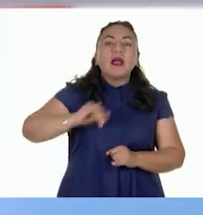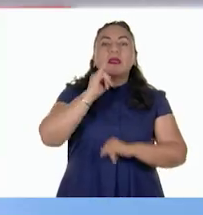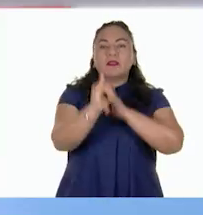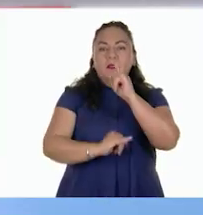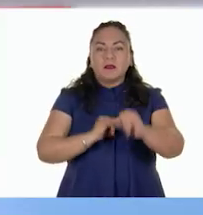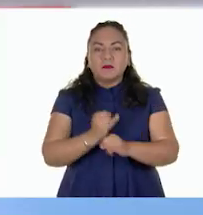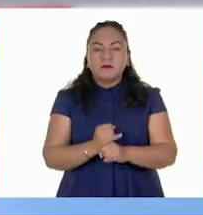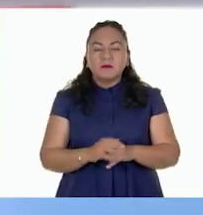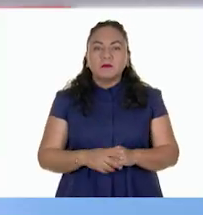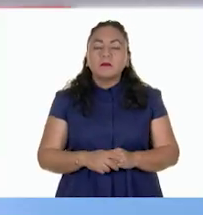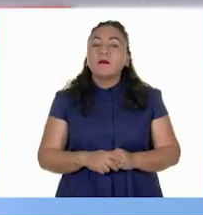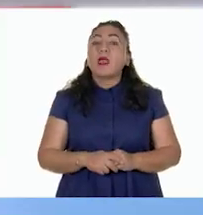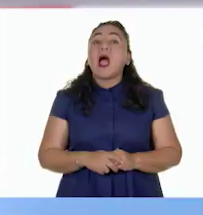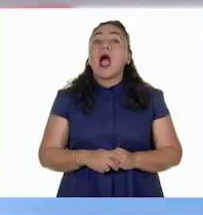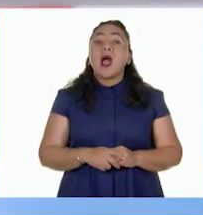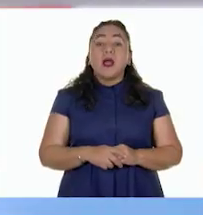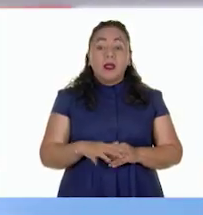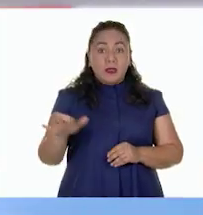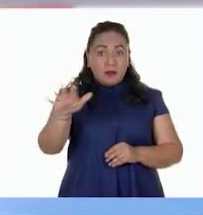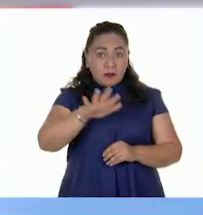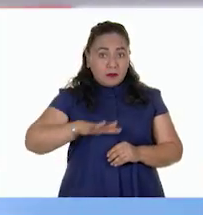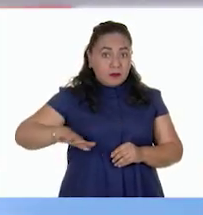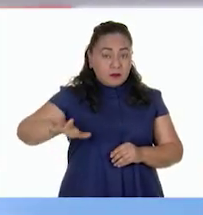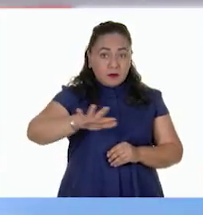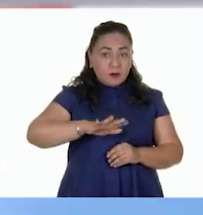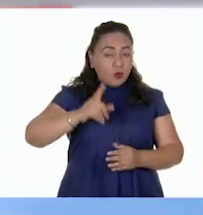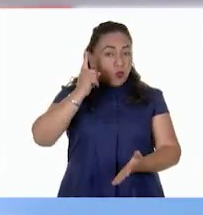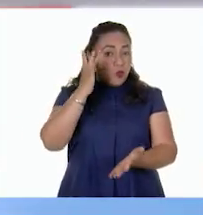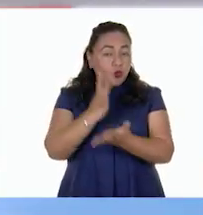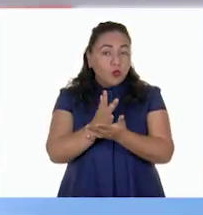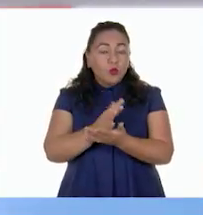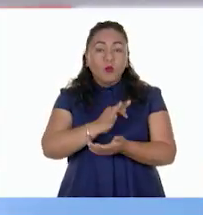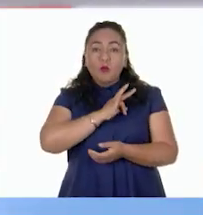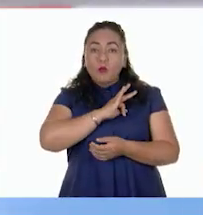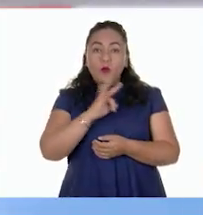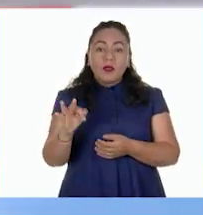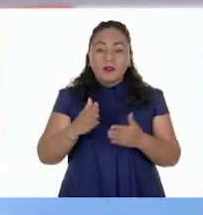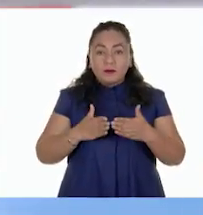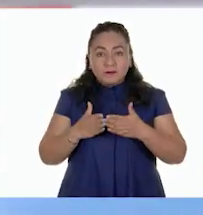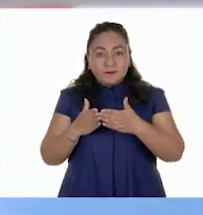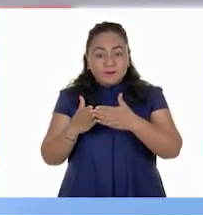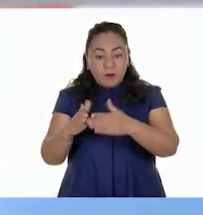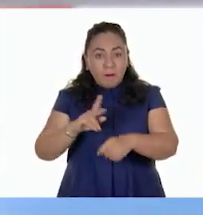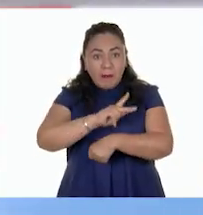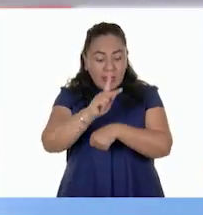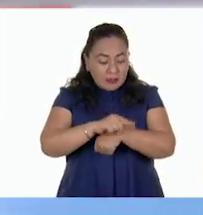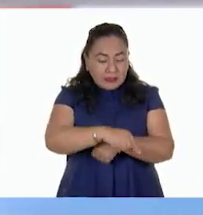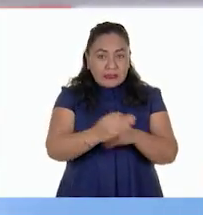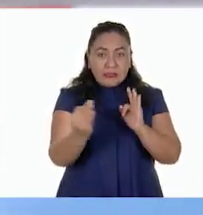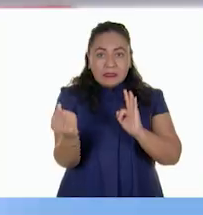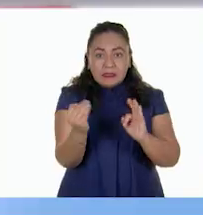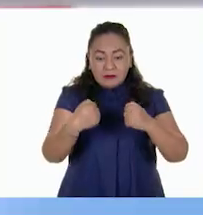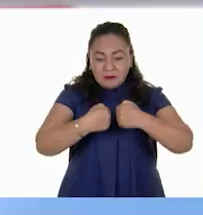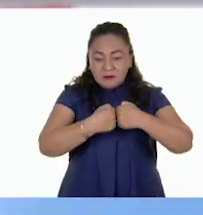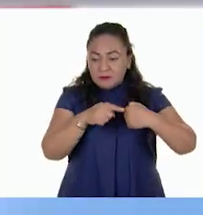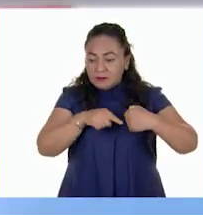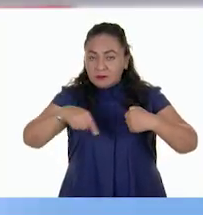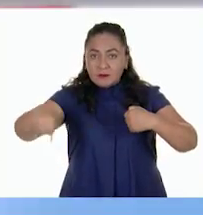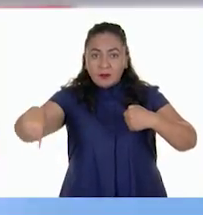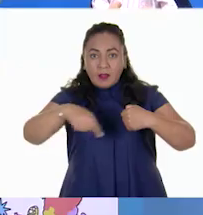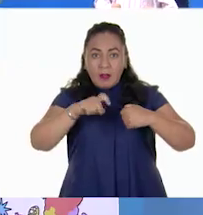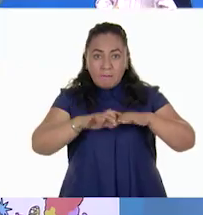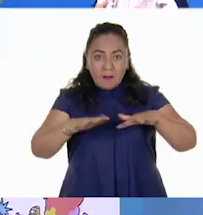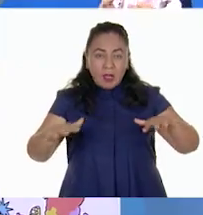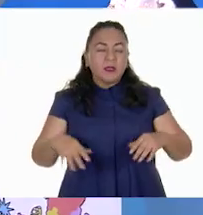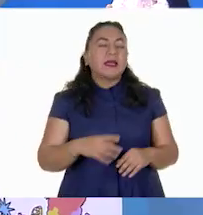Es decir, que en esa zona exclusiva solo puede pescar el país que tiene allí su frontera con el mar.